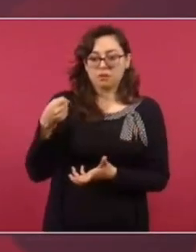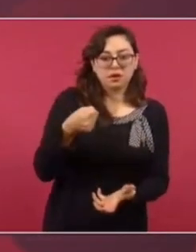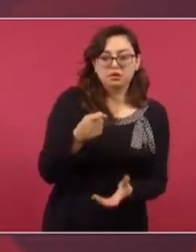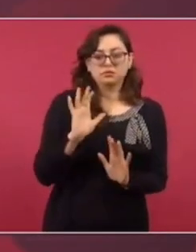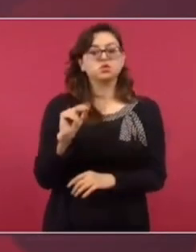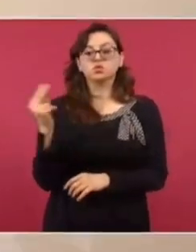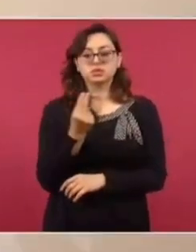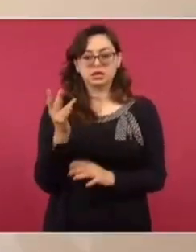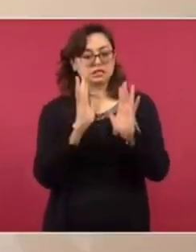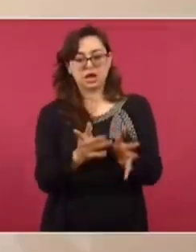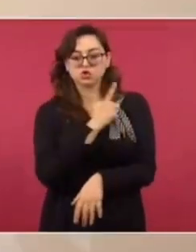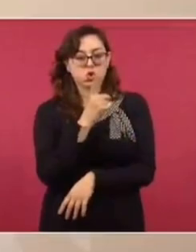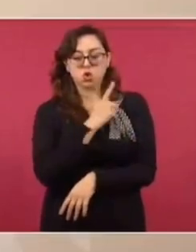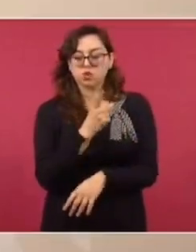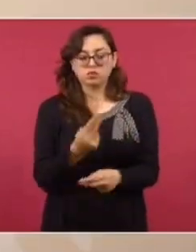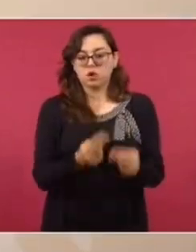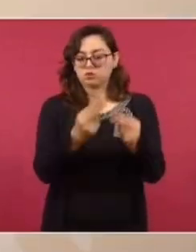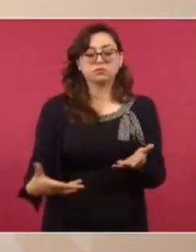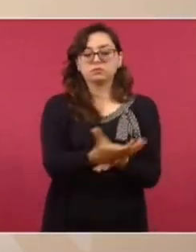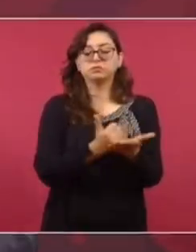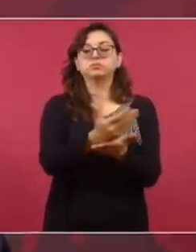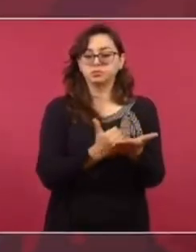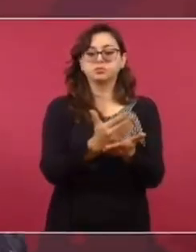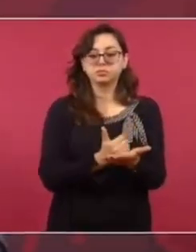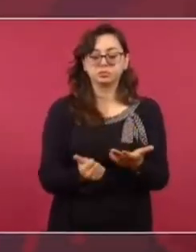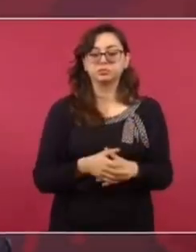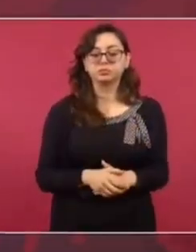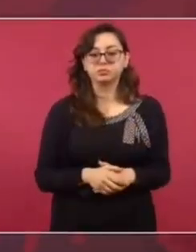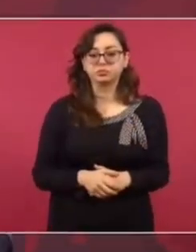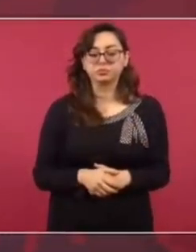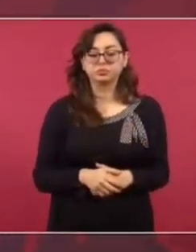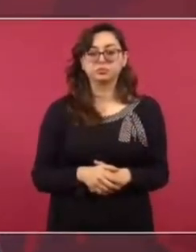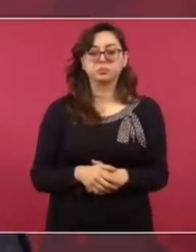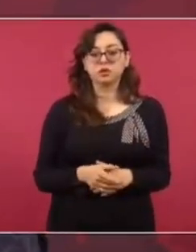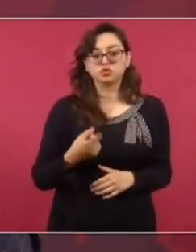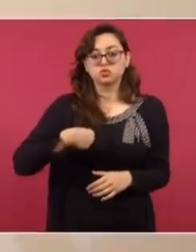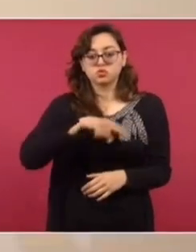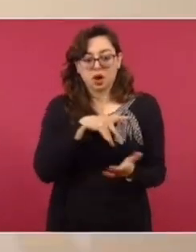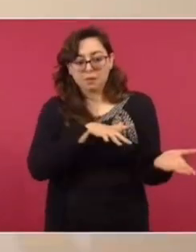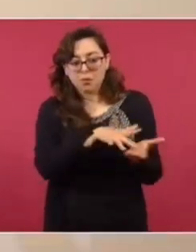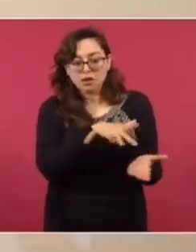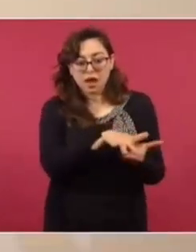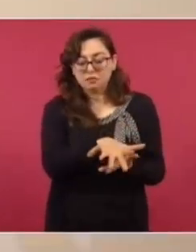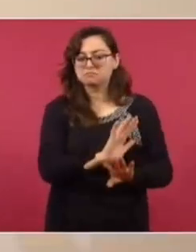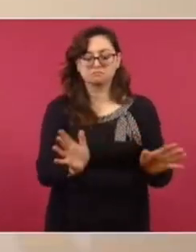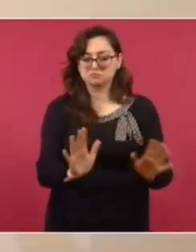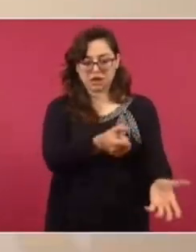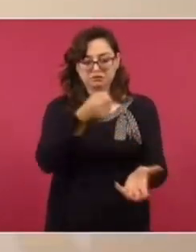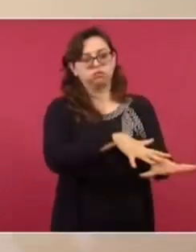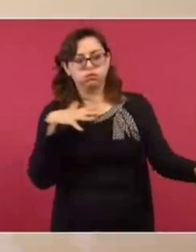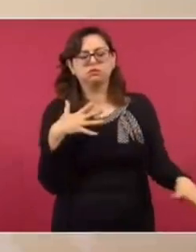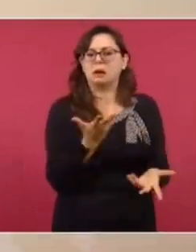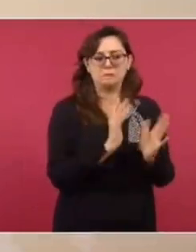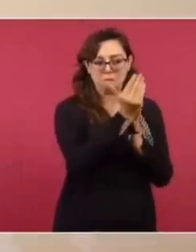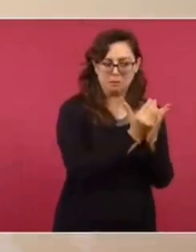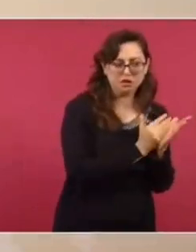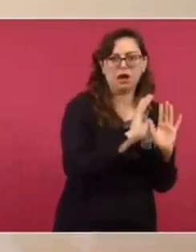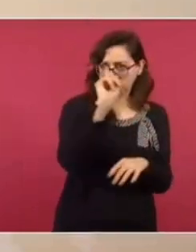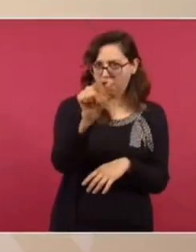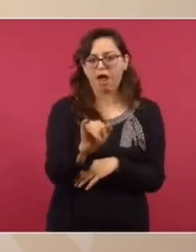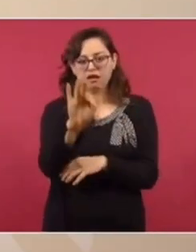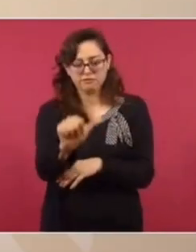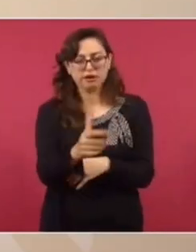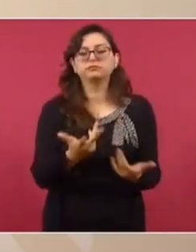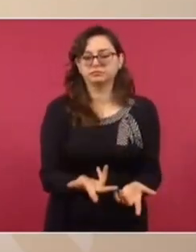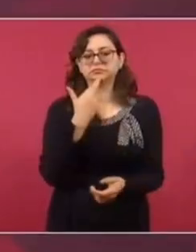y ya va a empezar a obtener utilidades. sea, ya no vamos a tener que destinar presupuesto público. En otras obras,